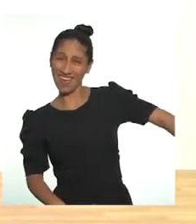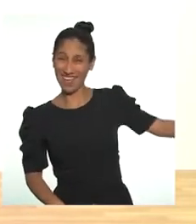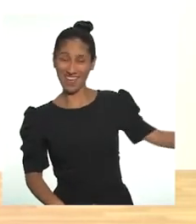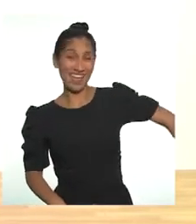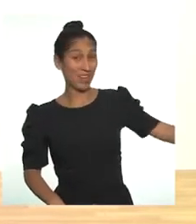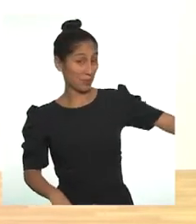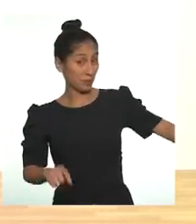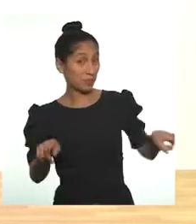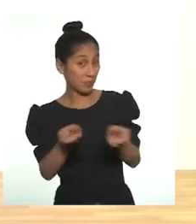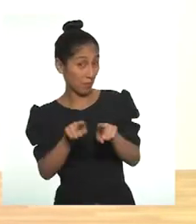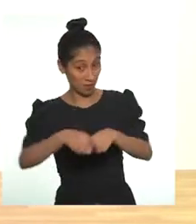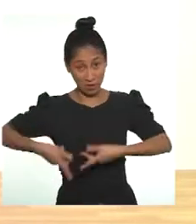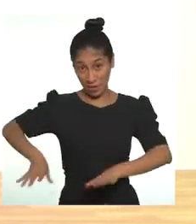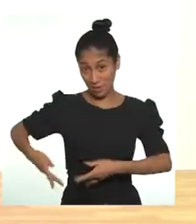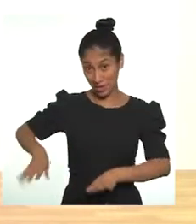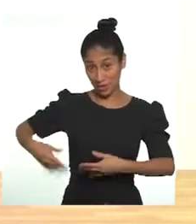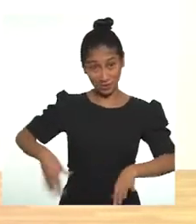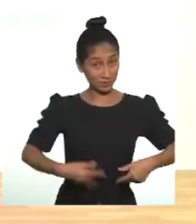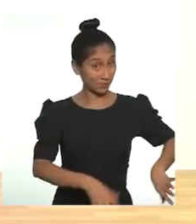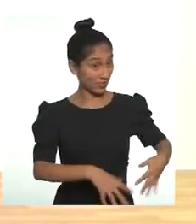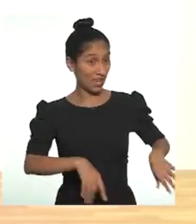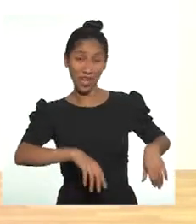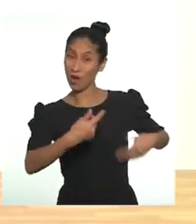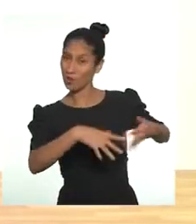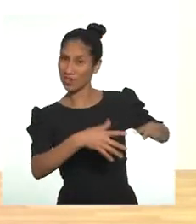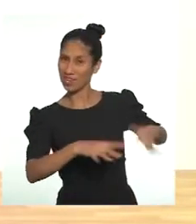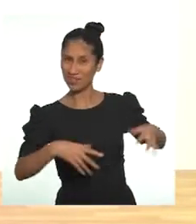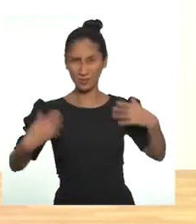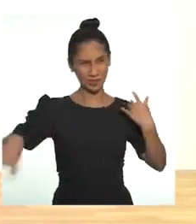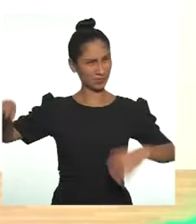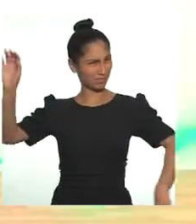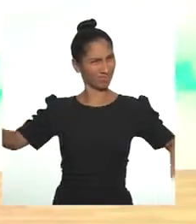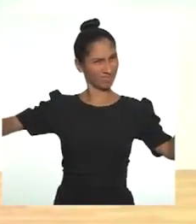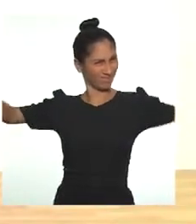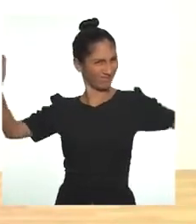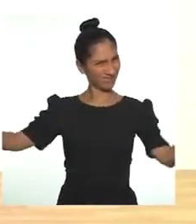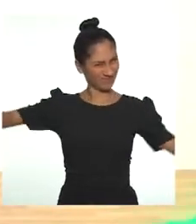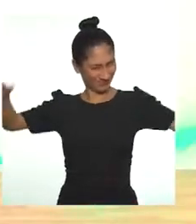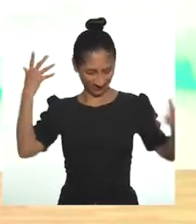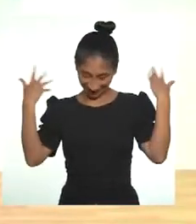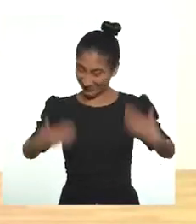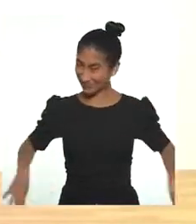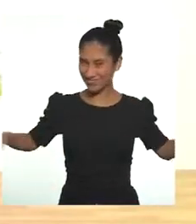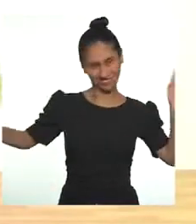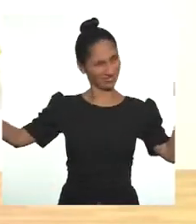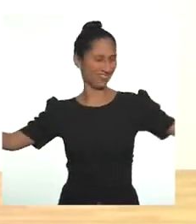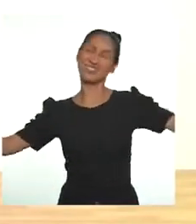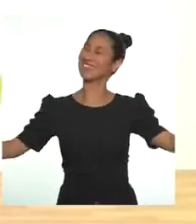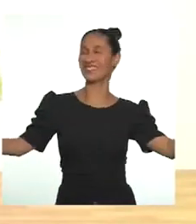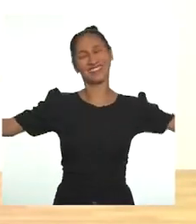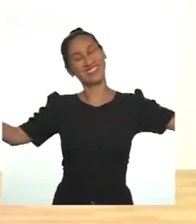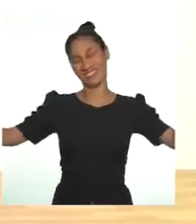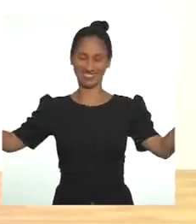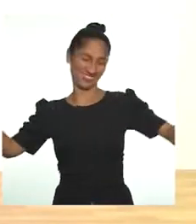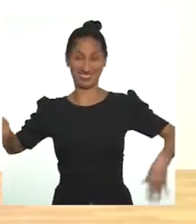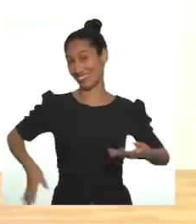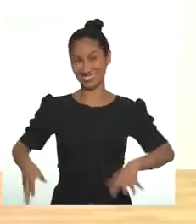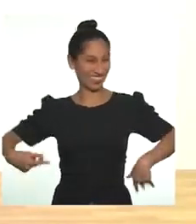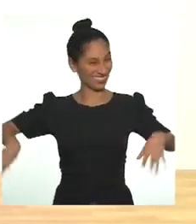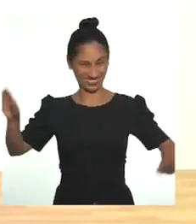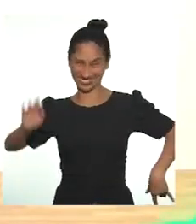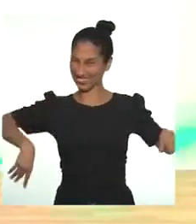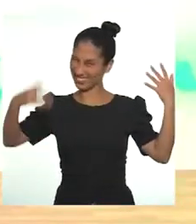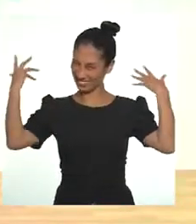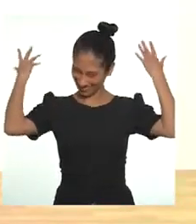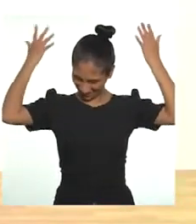puedes también sacudir una pierna, sacudir la otra, puedes sacudirte completamente la cabeza, las piernas, los